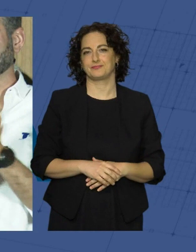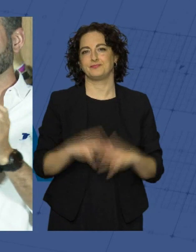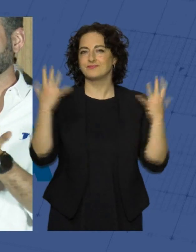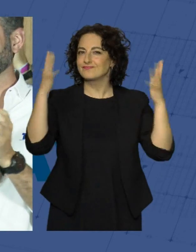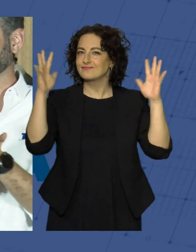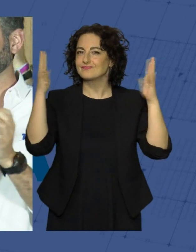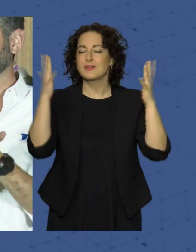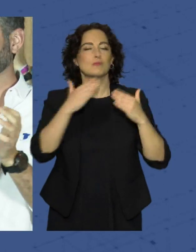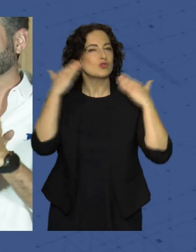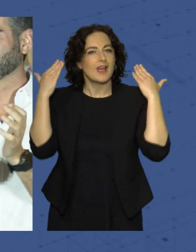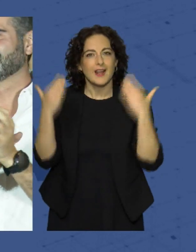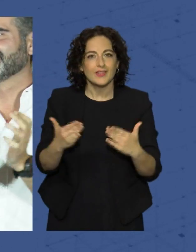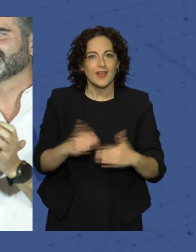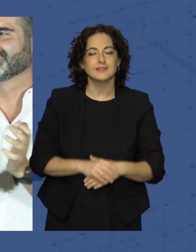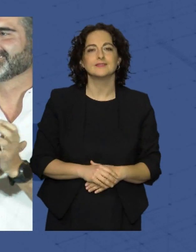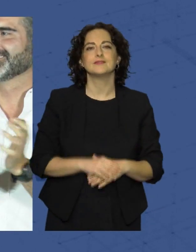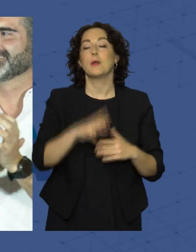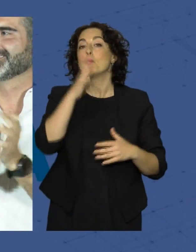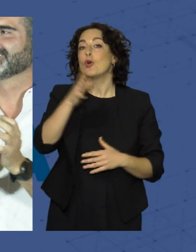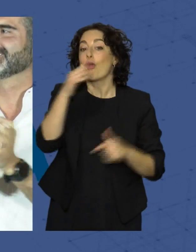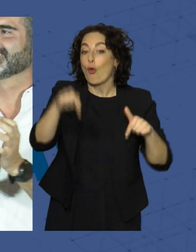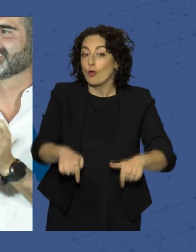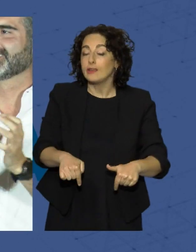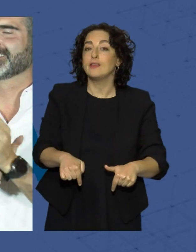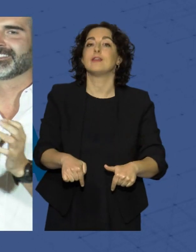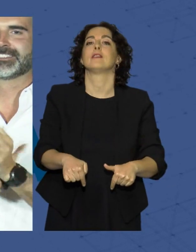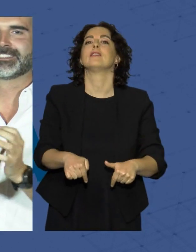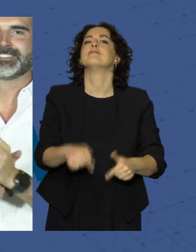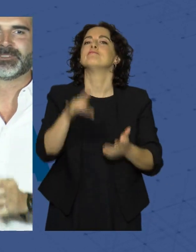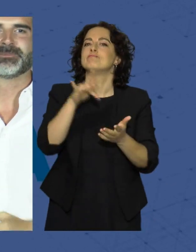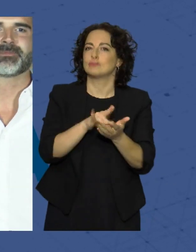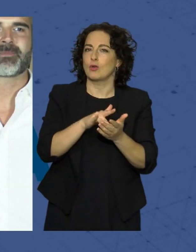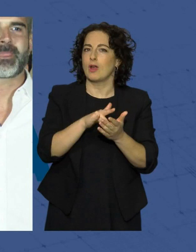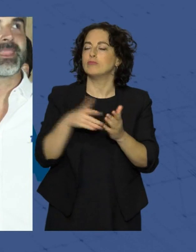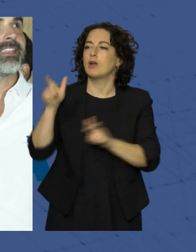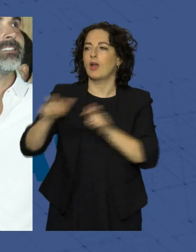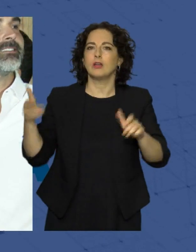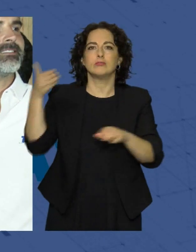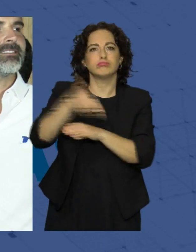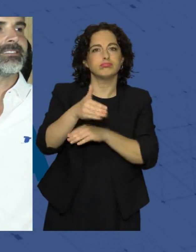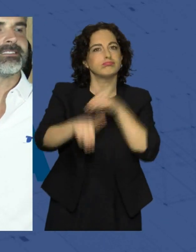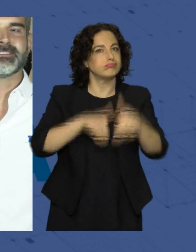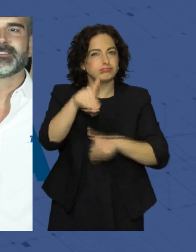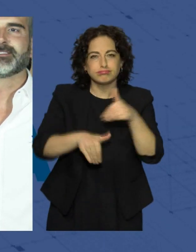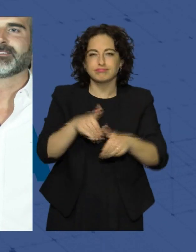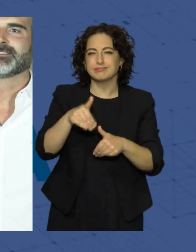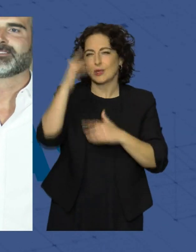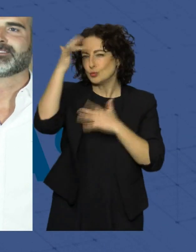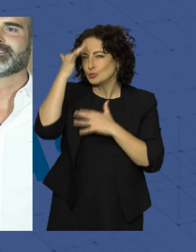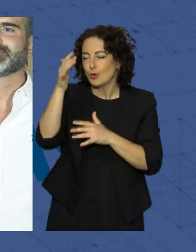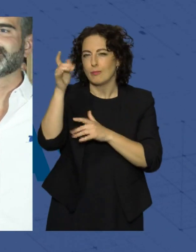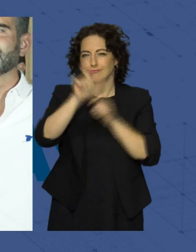Muchas gracias porque hoy han salido a votar con ilusión cientos de